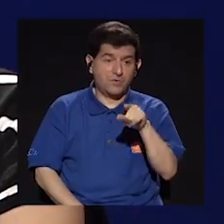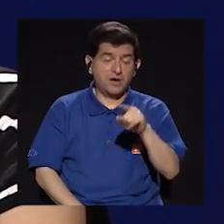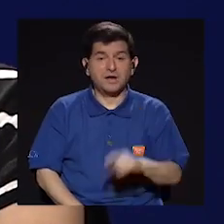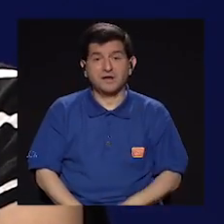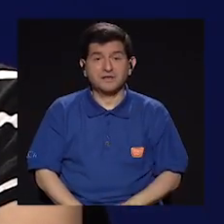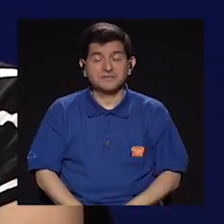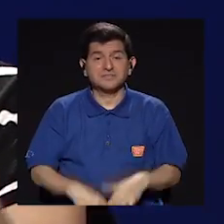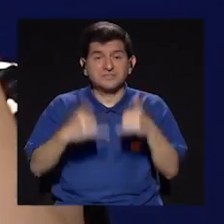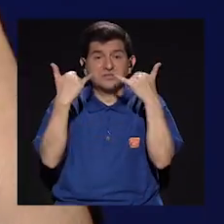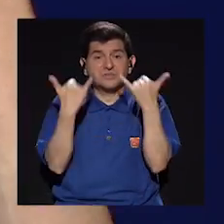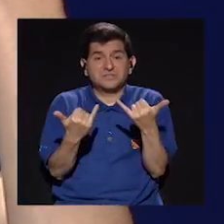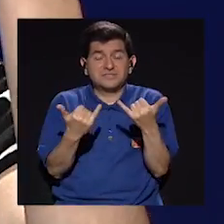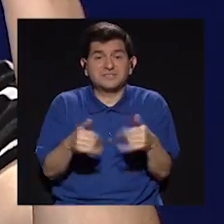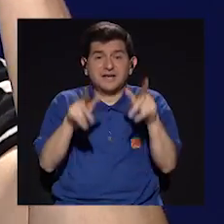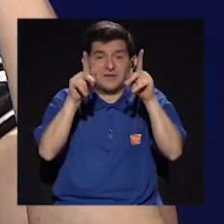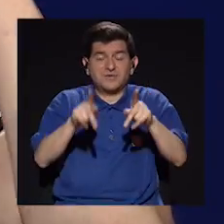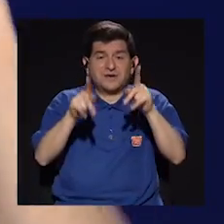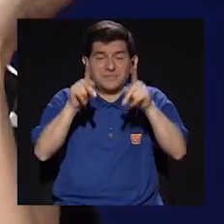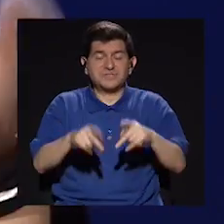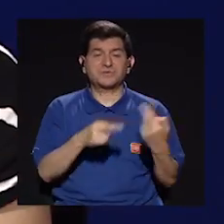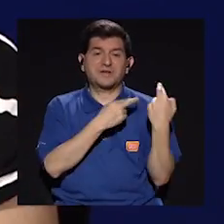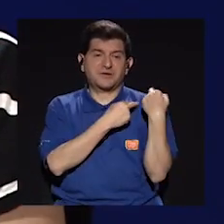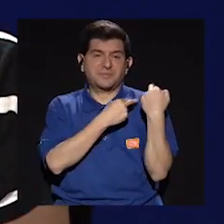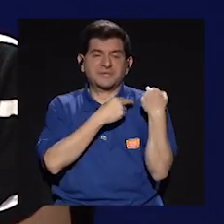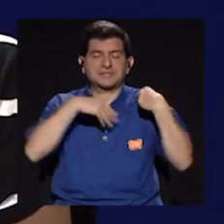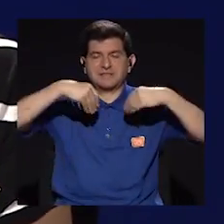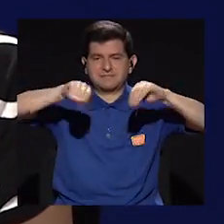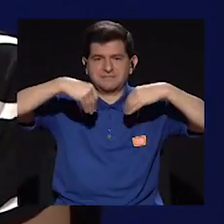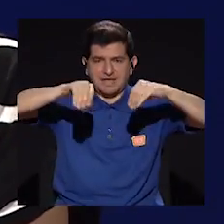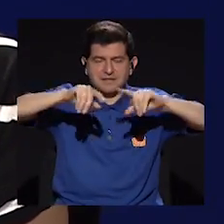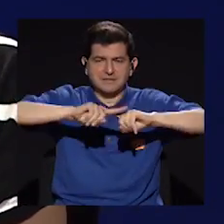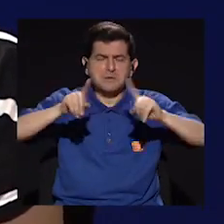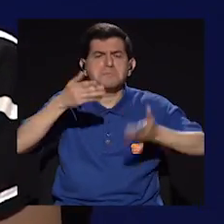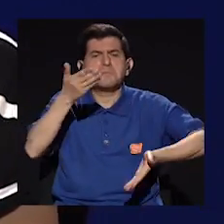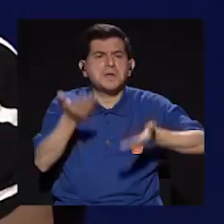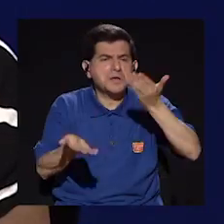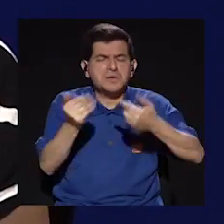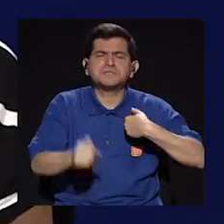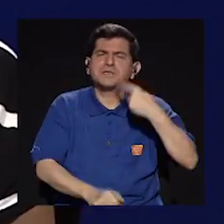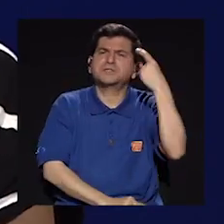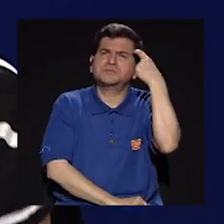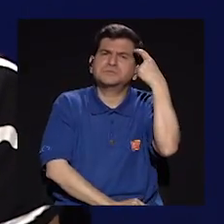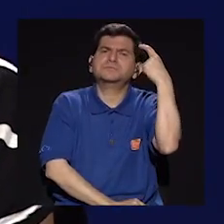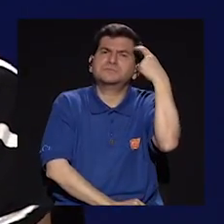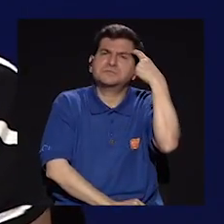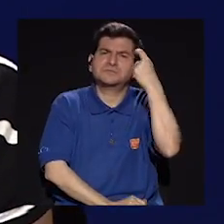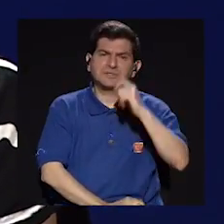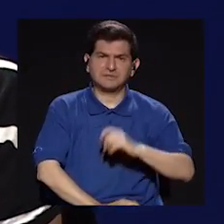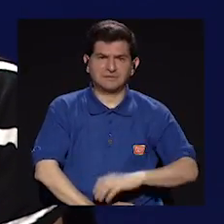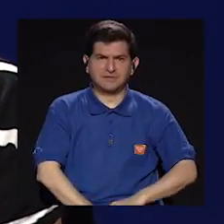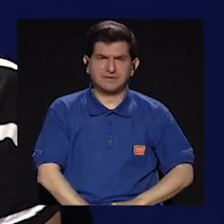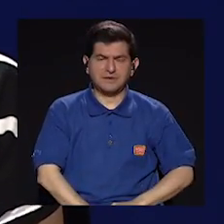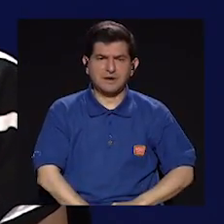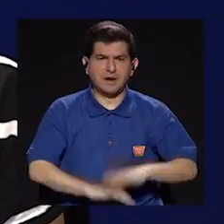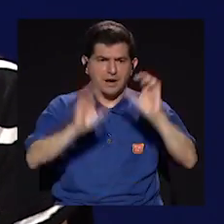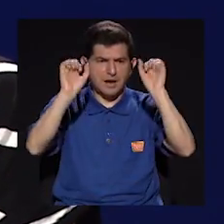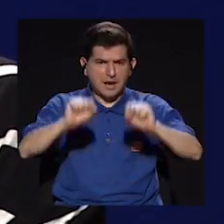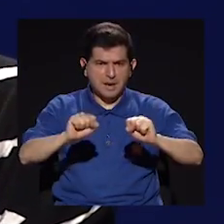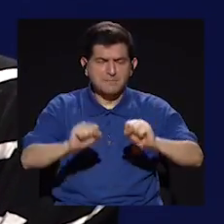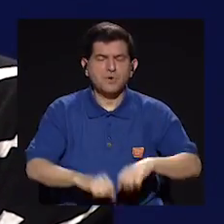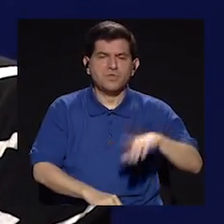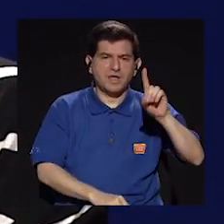porque eso le pertenece a la... ya eso sería con la gente de ventas. Pero sí, de repente, pensé como en